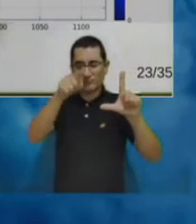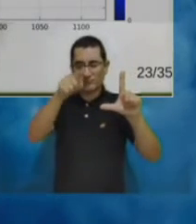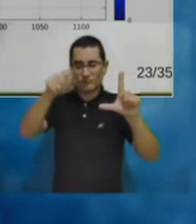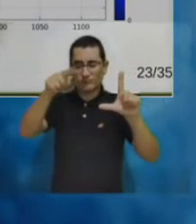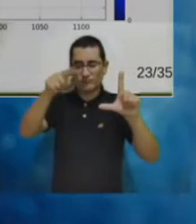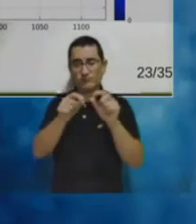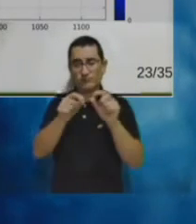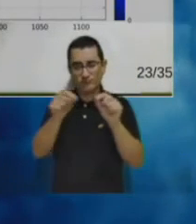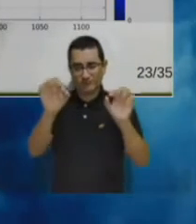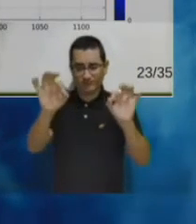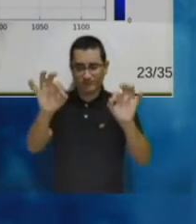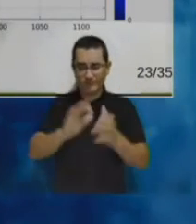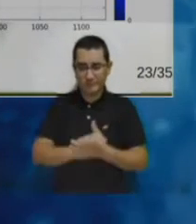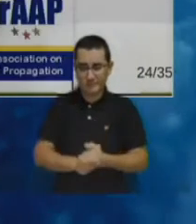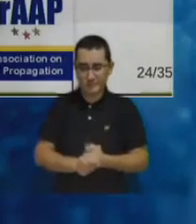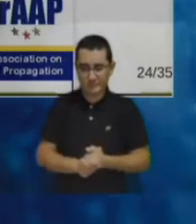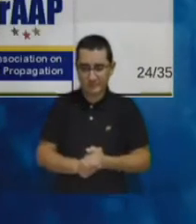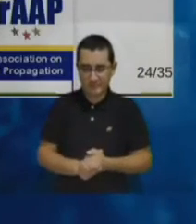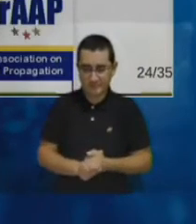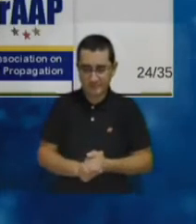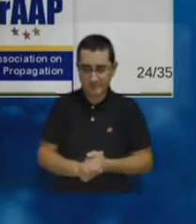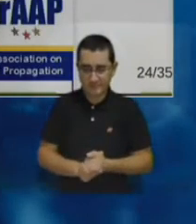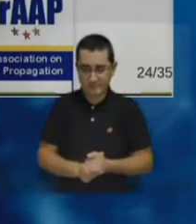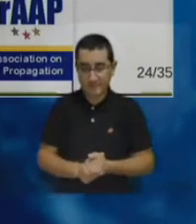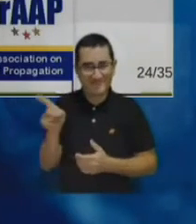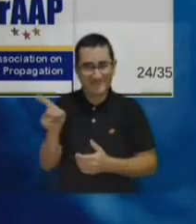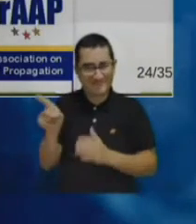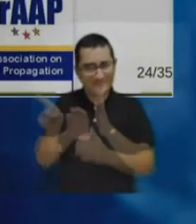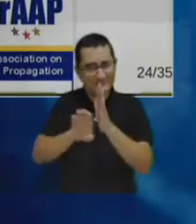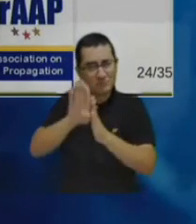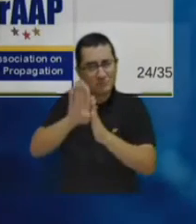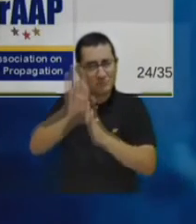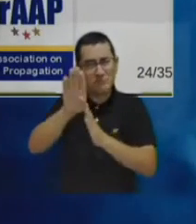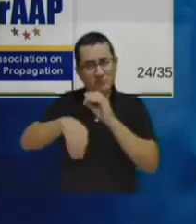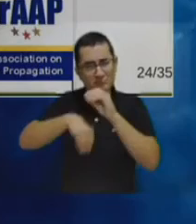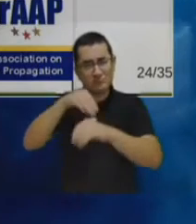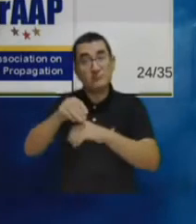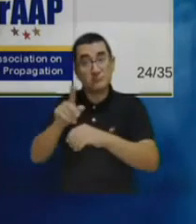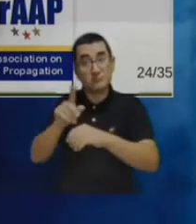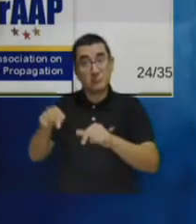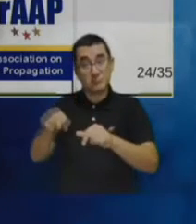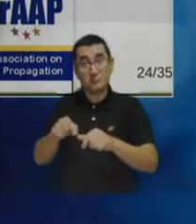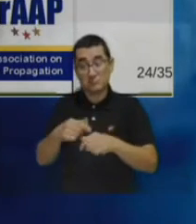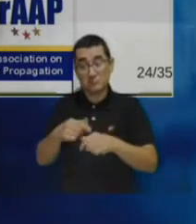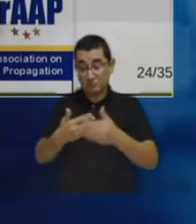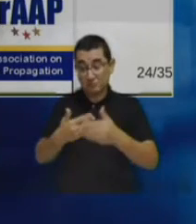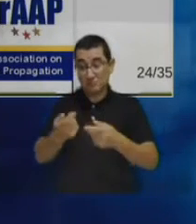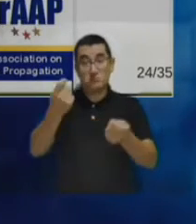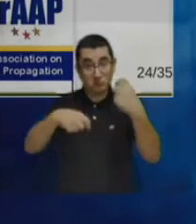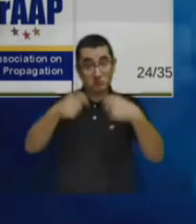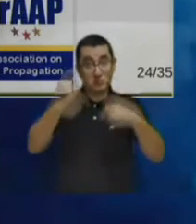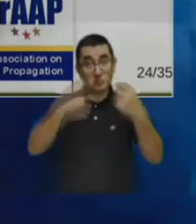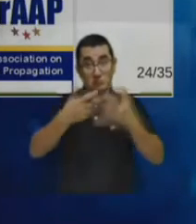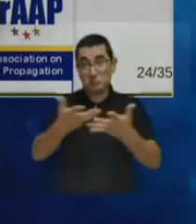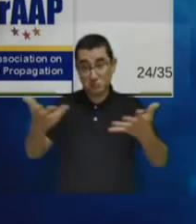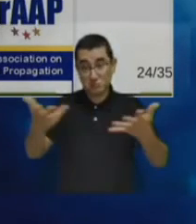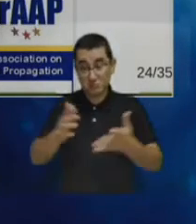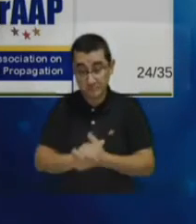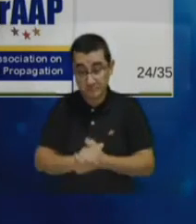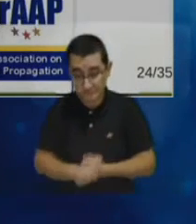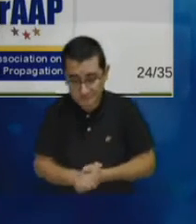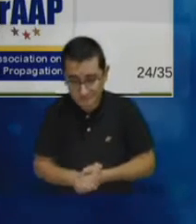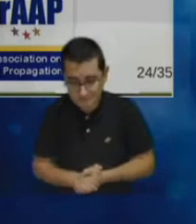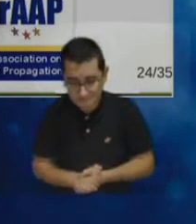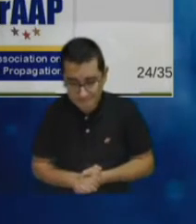bien estos desarrollos también fueron propuestos sometidos para publicación en la conferencia EUCAP